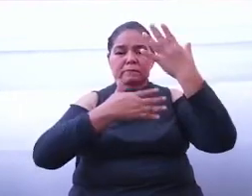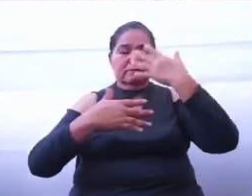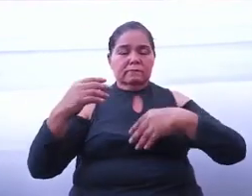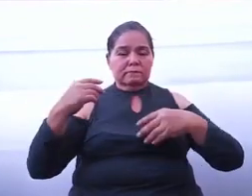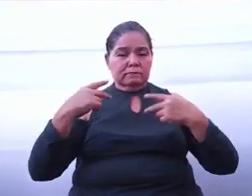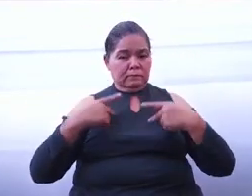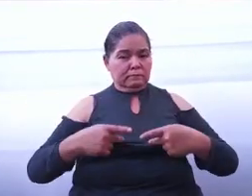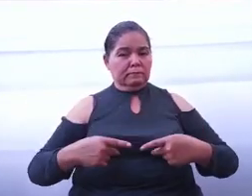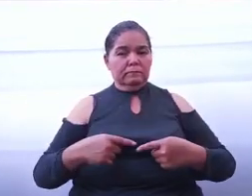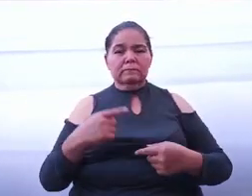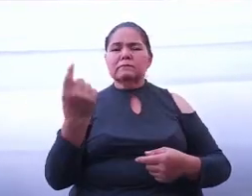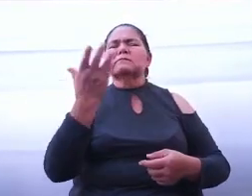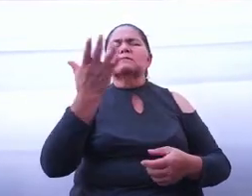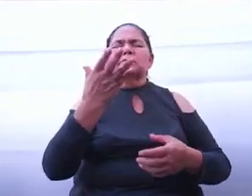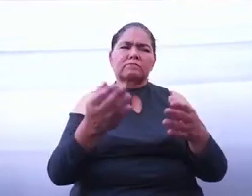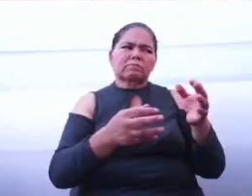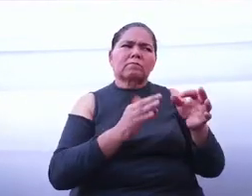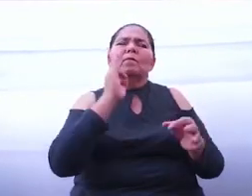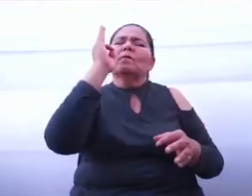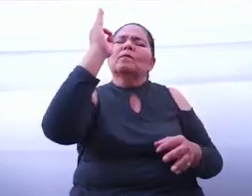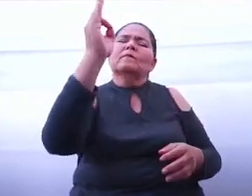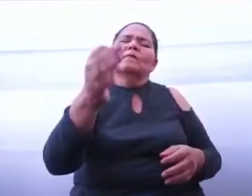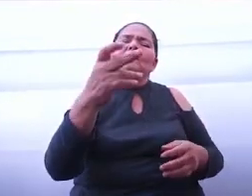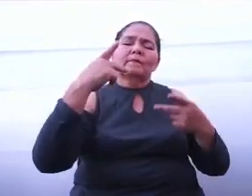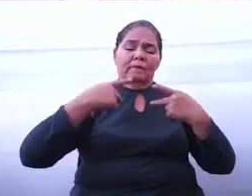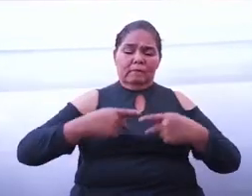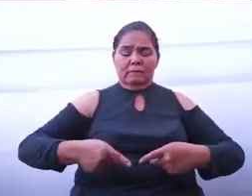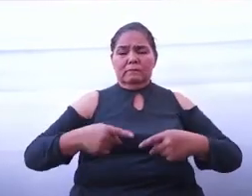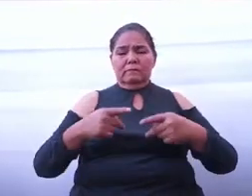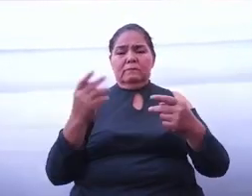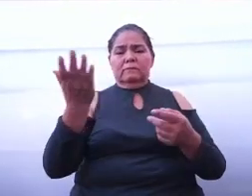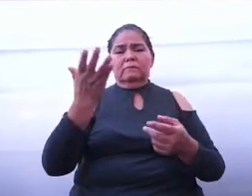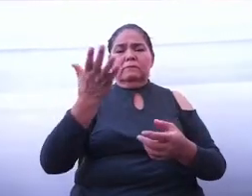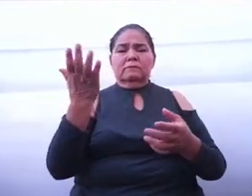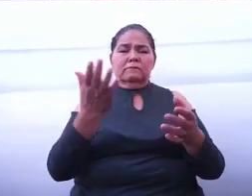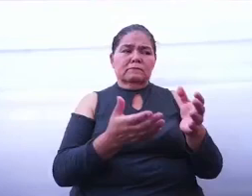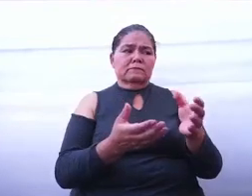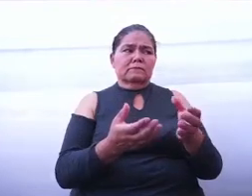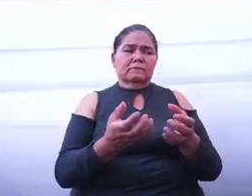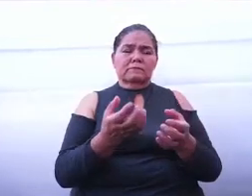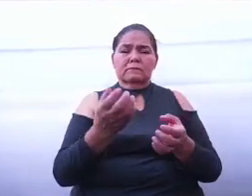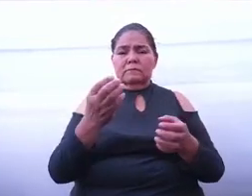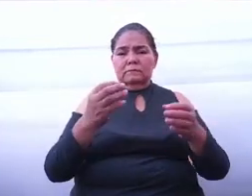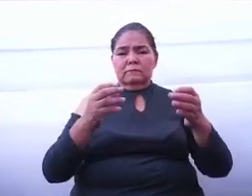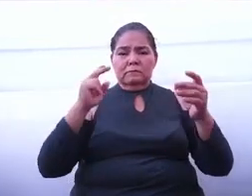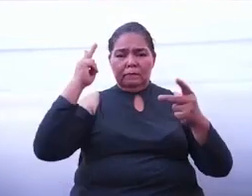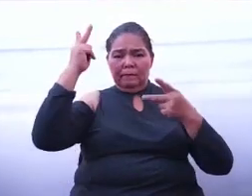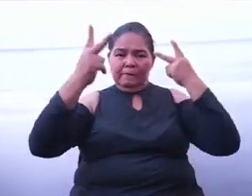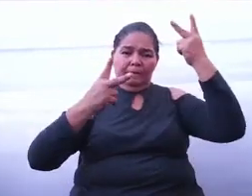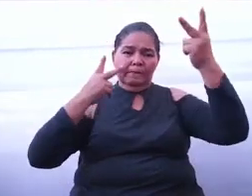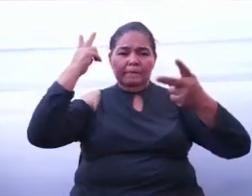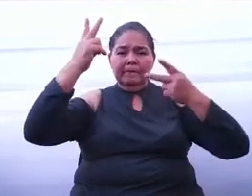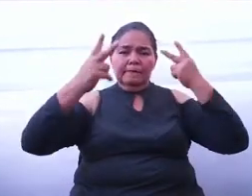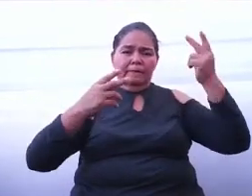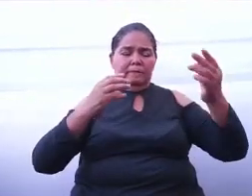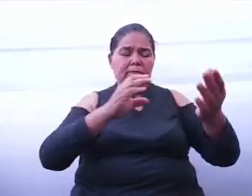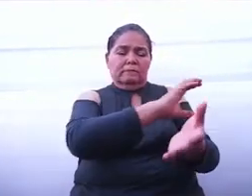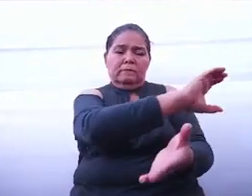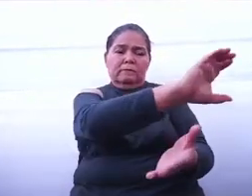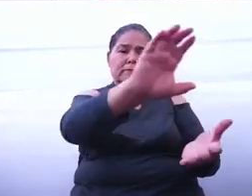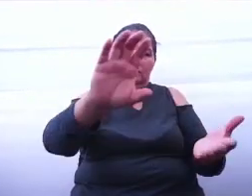forjando su futuro, de la gente que se dedica al comercio, de la gente del campo, la